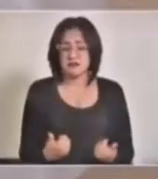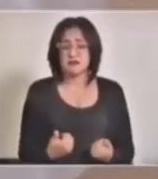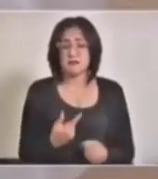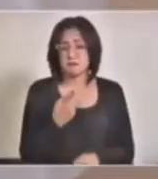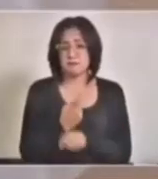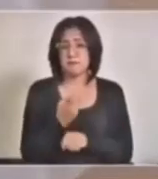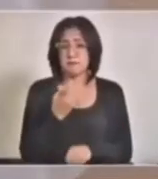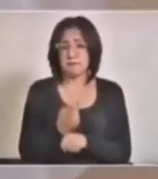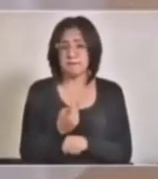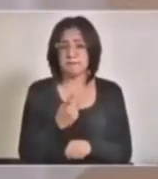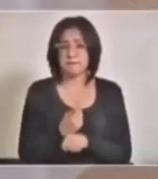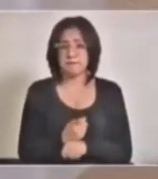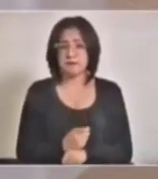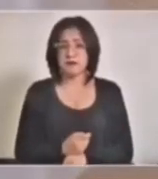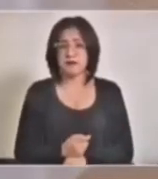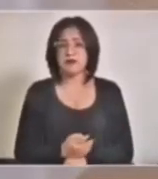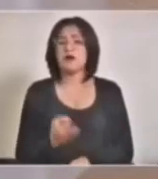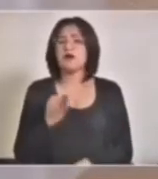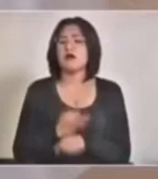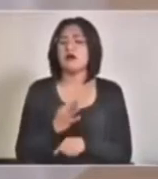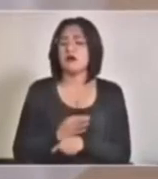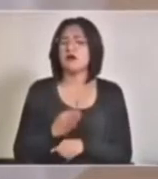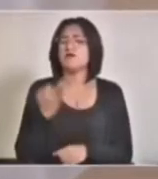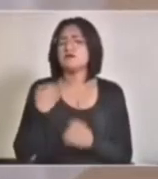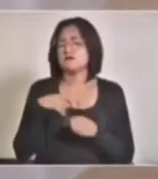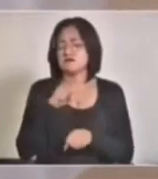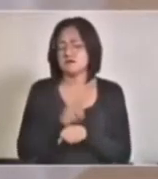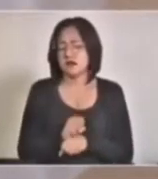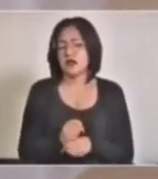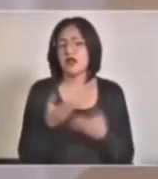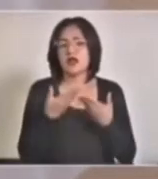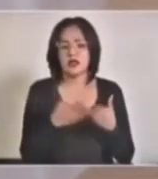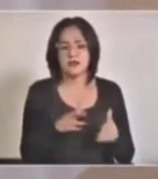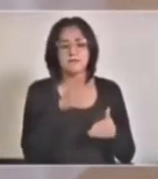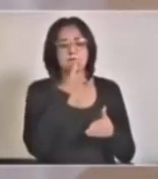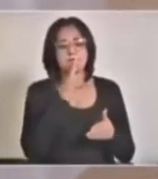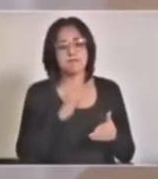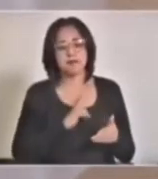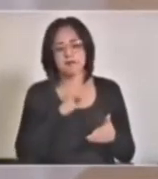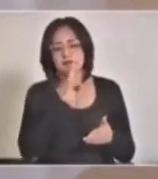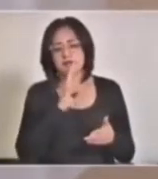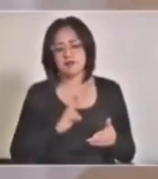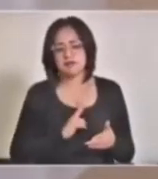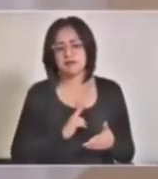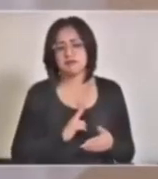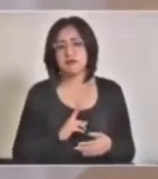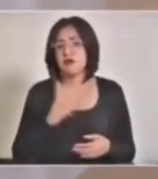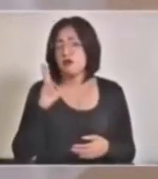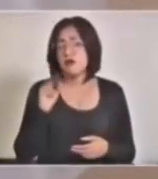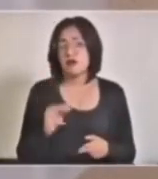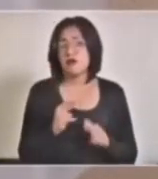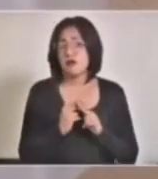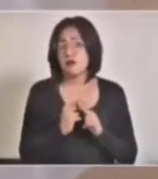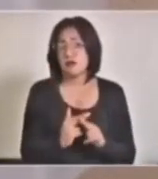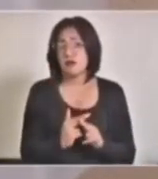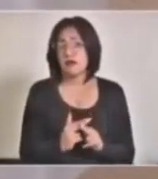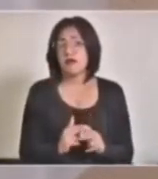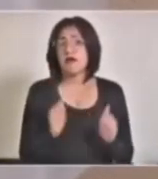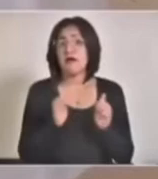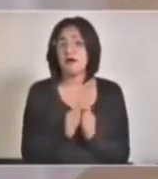¿Qué reportes tengo de fin de semana de la reapertura? Que no se está cumpliendo lo del tercio.